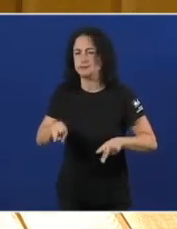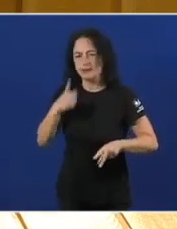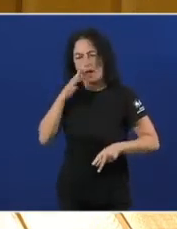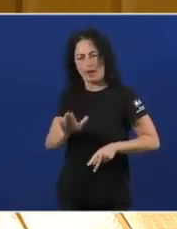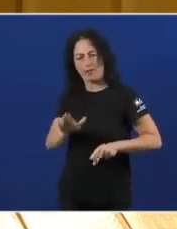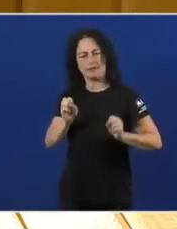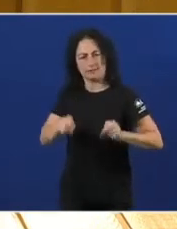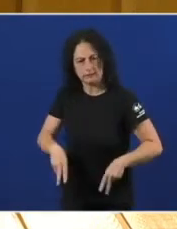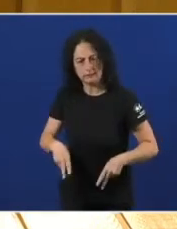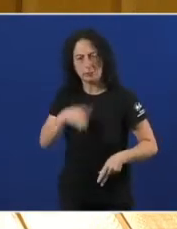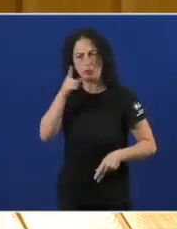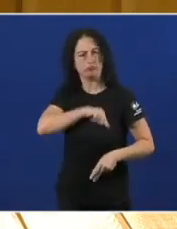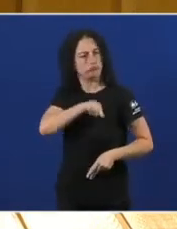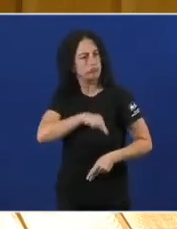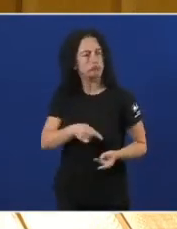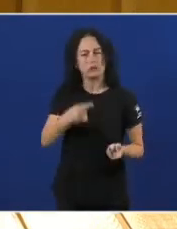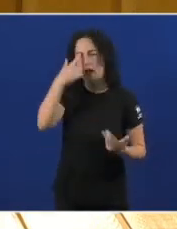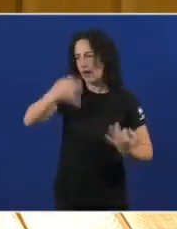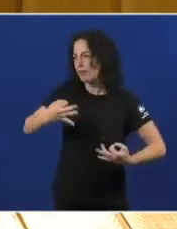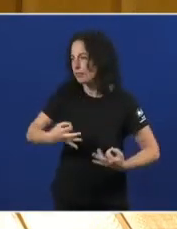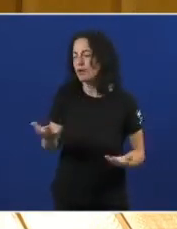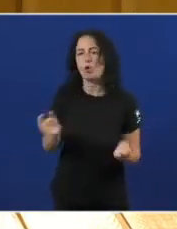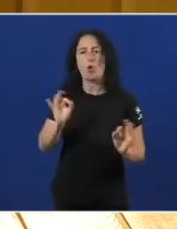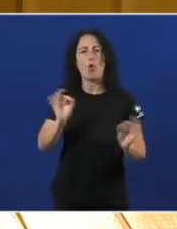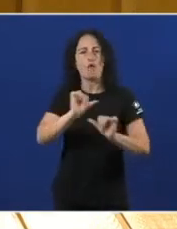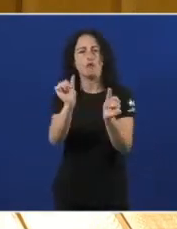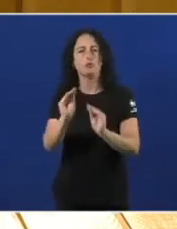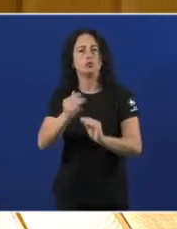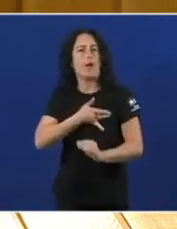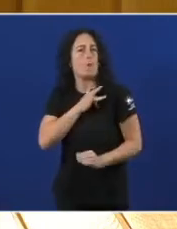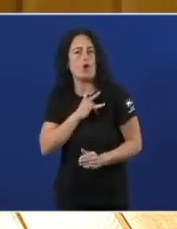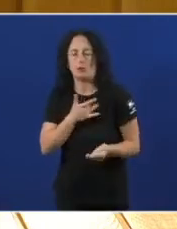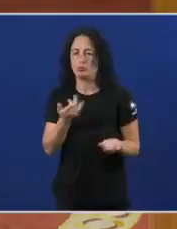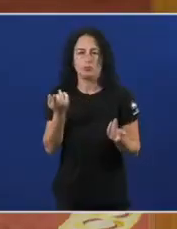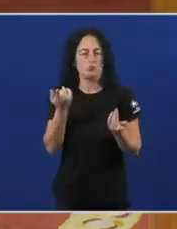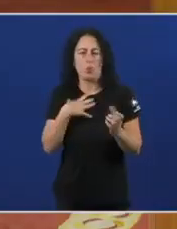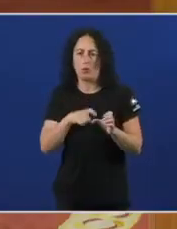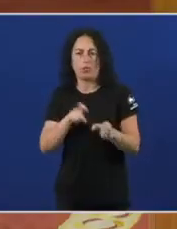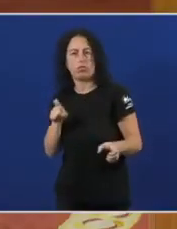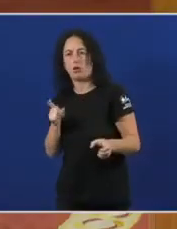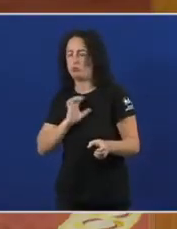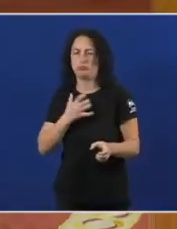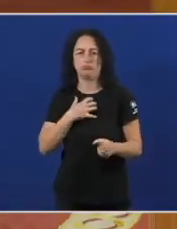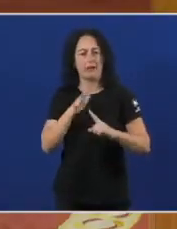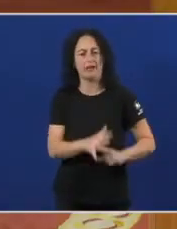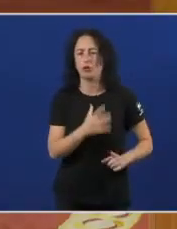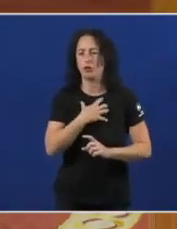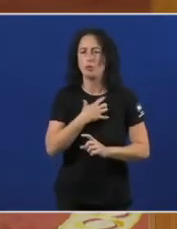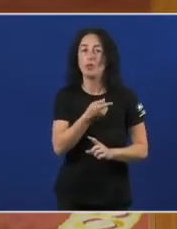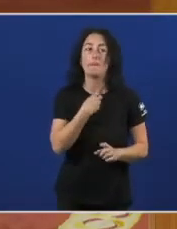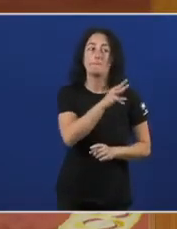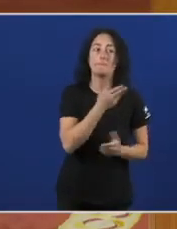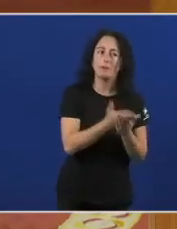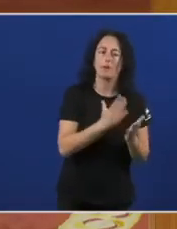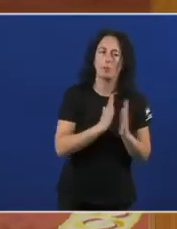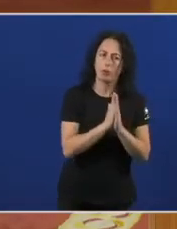Crenzas Polos seus Sentimentos Ou Pola súa Maneira De amar Señor Feijó Pidolle Que o Partido Popular Se sume O